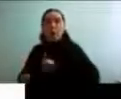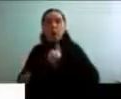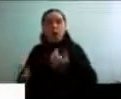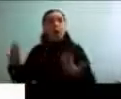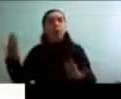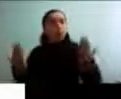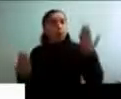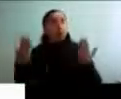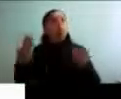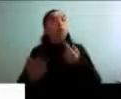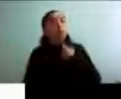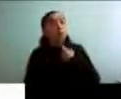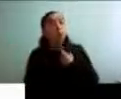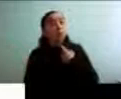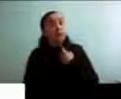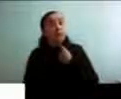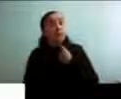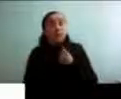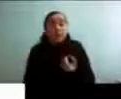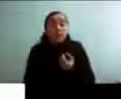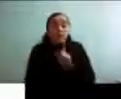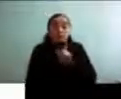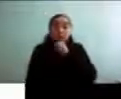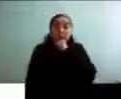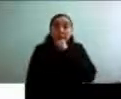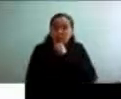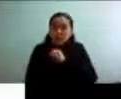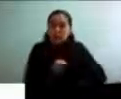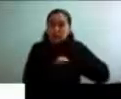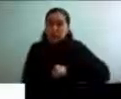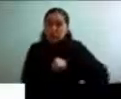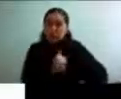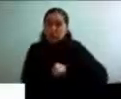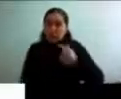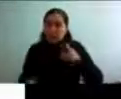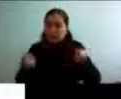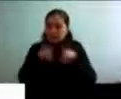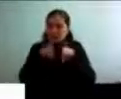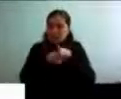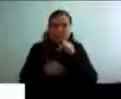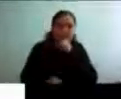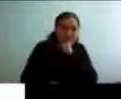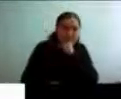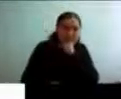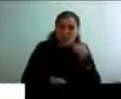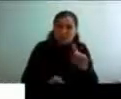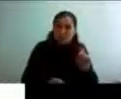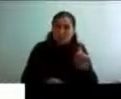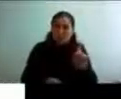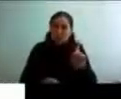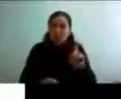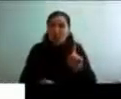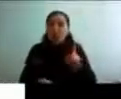interesante. Con esto no quiero decir que los adolescentes sean igual que los viejos o las viejas, sino que es una etapa donde